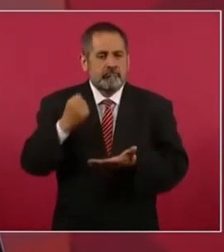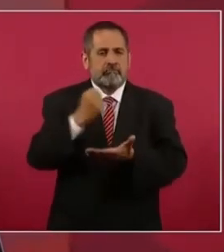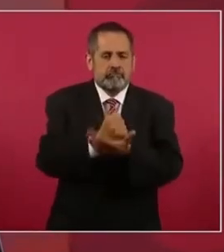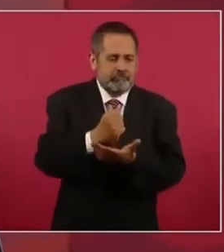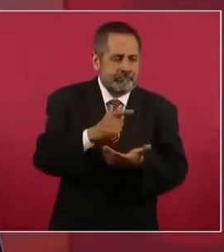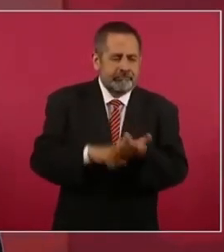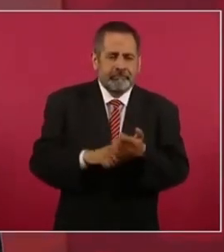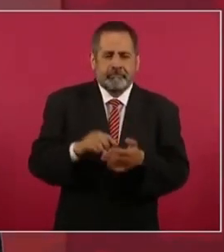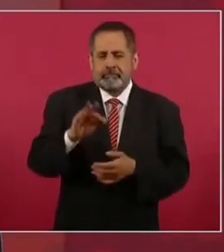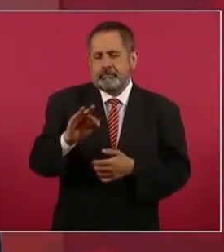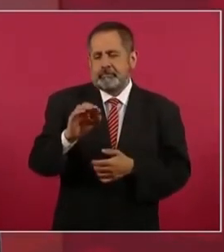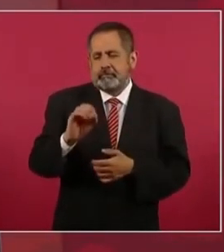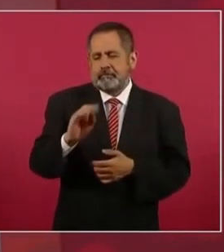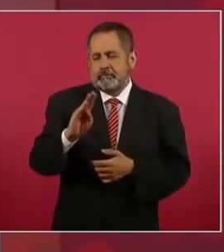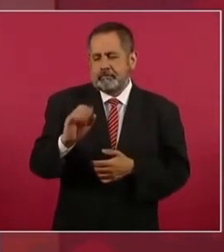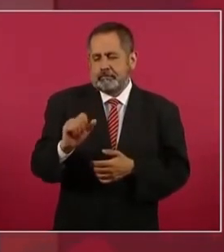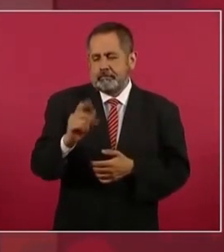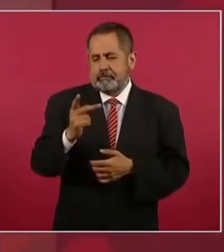Fodaproa,